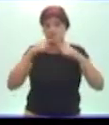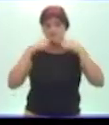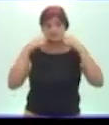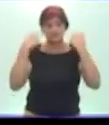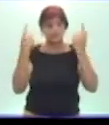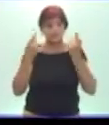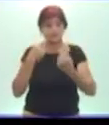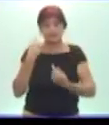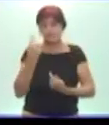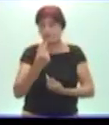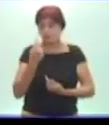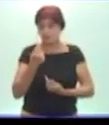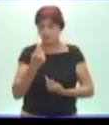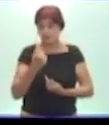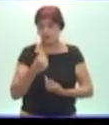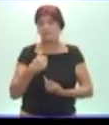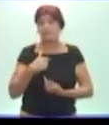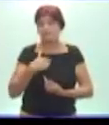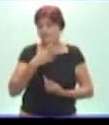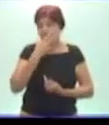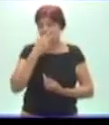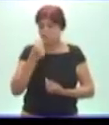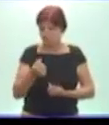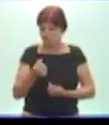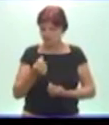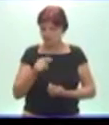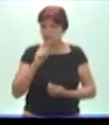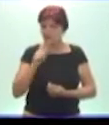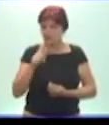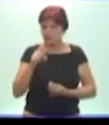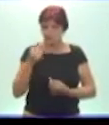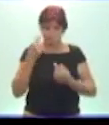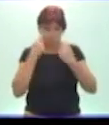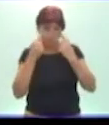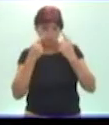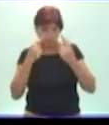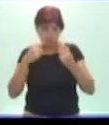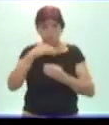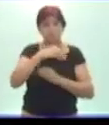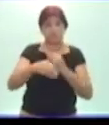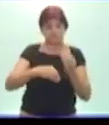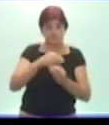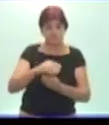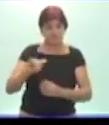eso me transforma a mí y si tú lo conoces, te transformará también a ti.